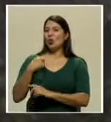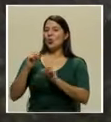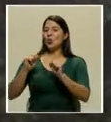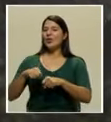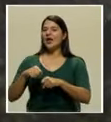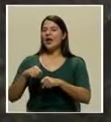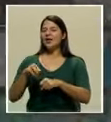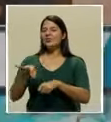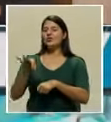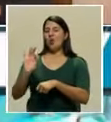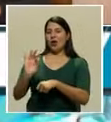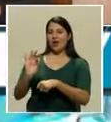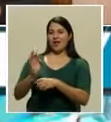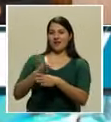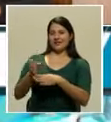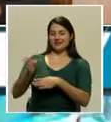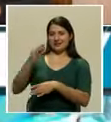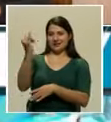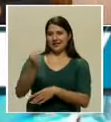arte.